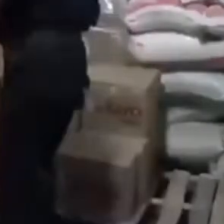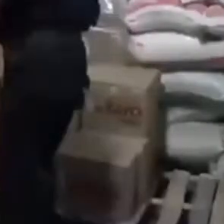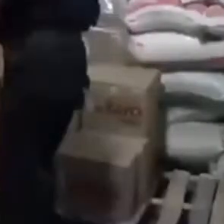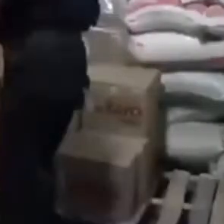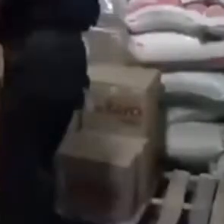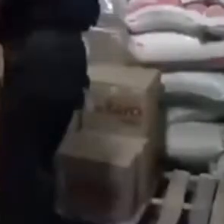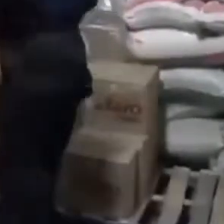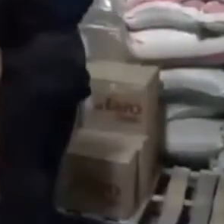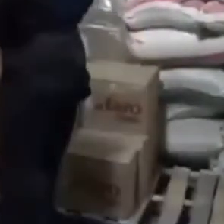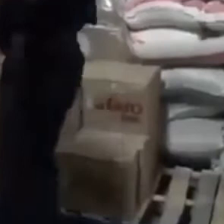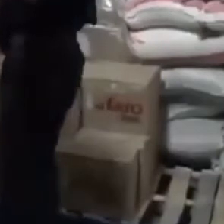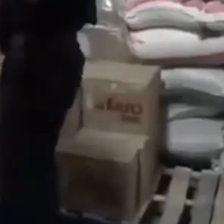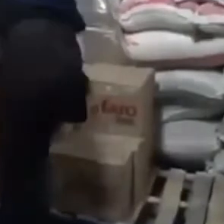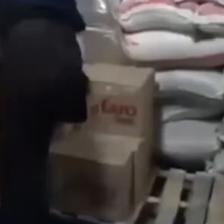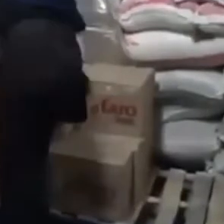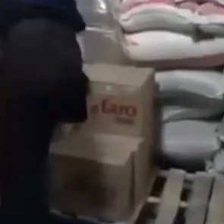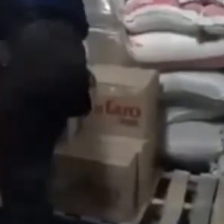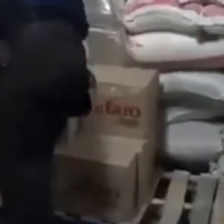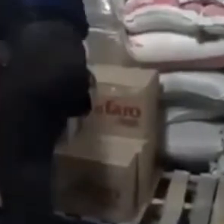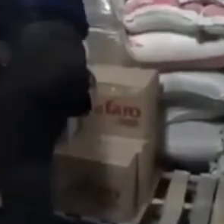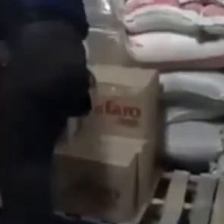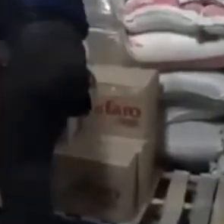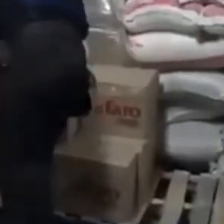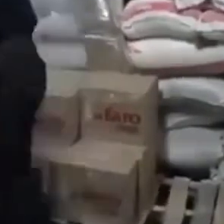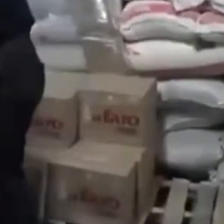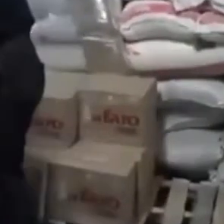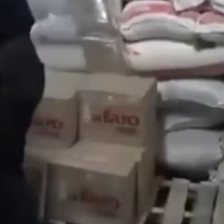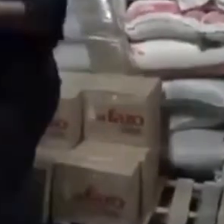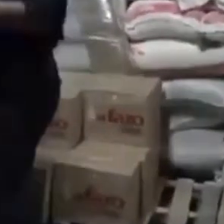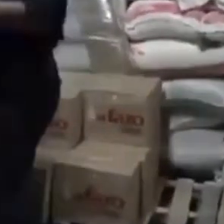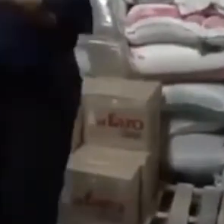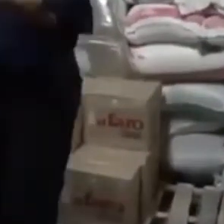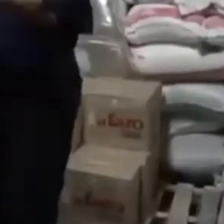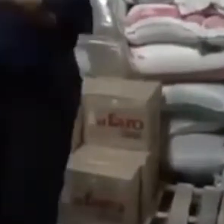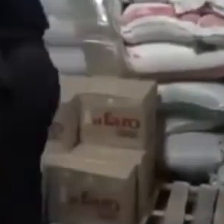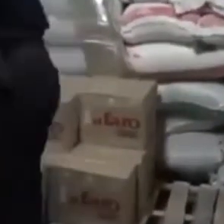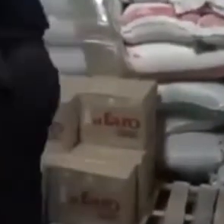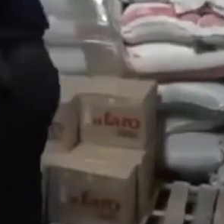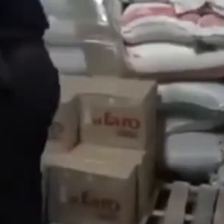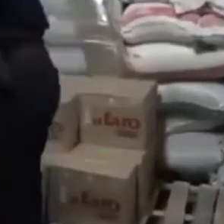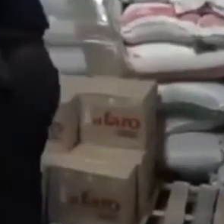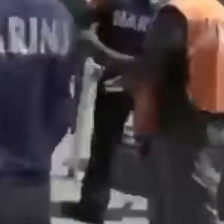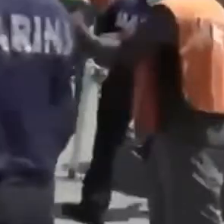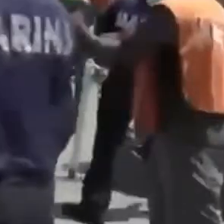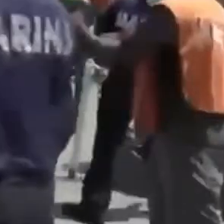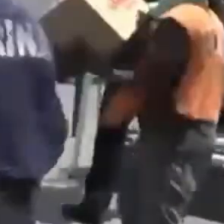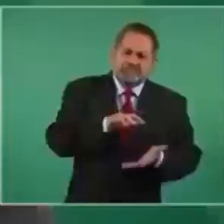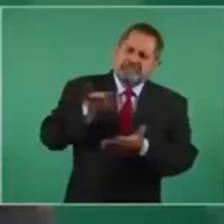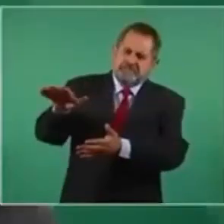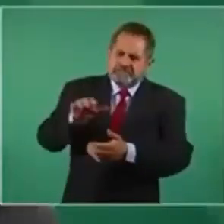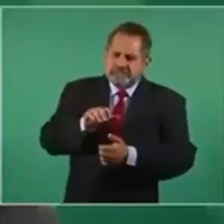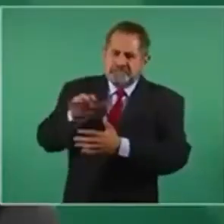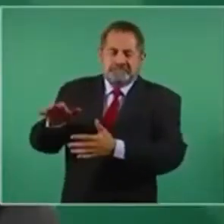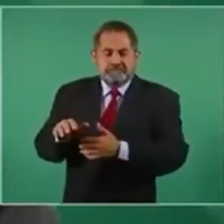país, sumido en una grave crisis que se profundizó con el magnicidio de Chouvenel Moisés y el impacto de un reciente sismo. Es